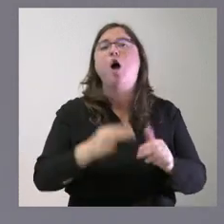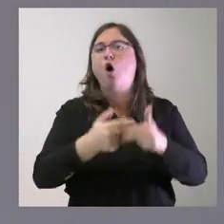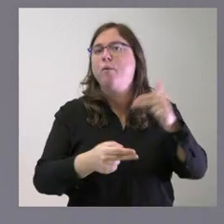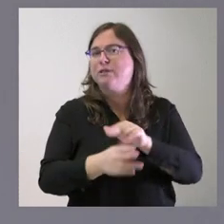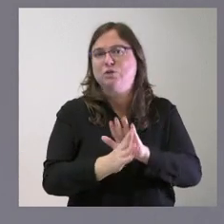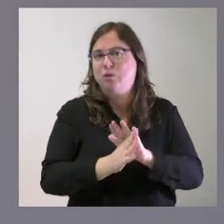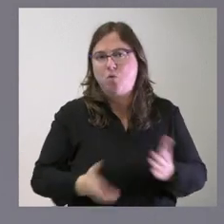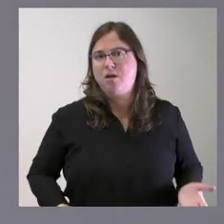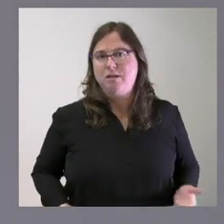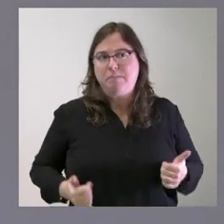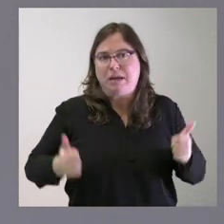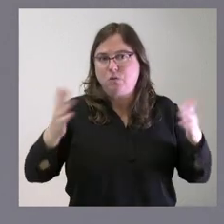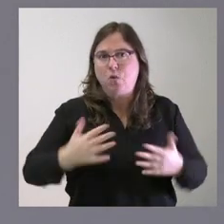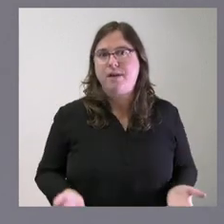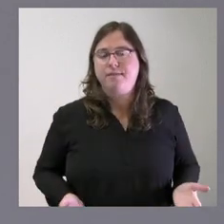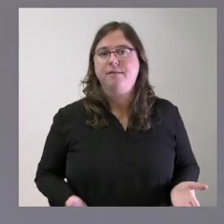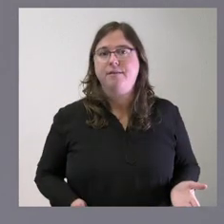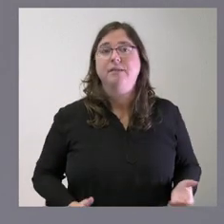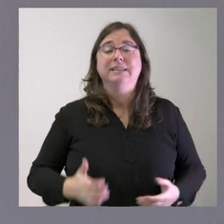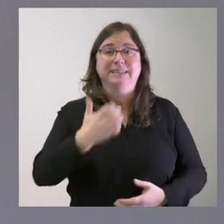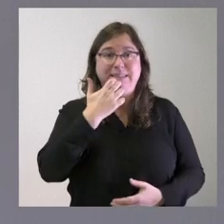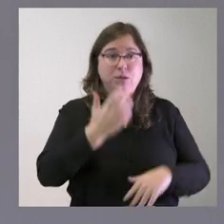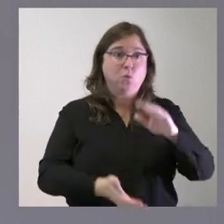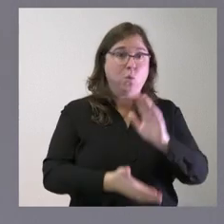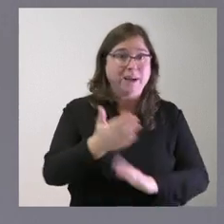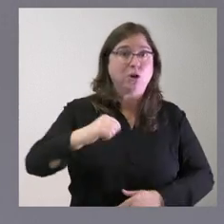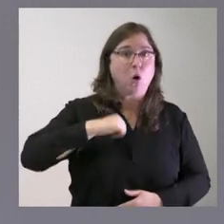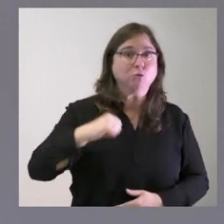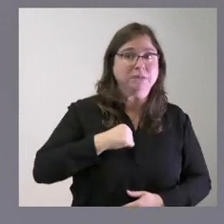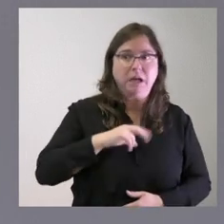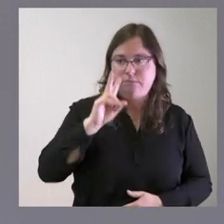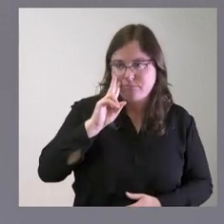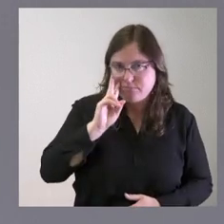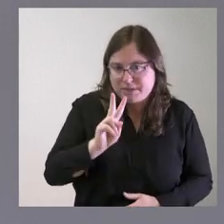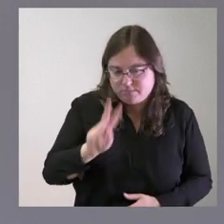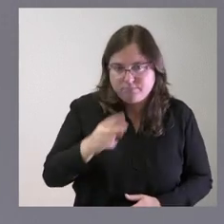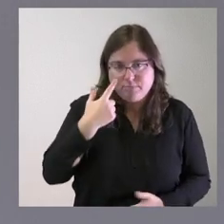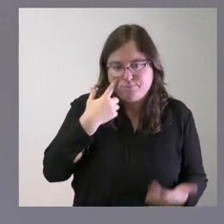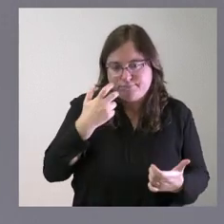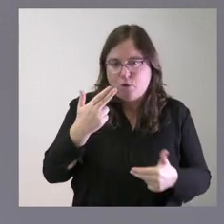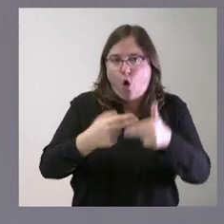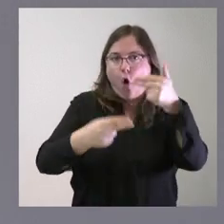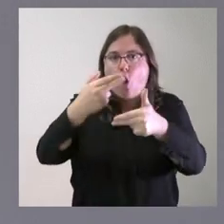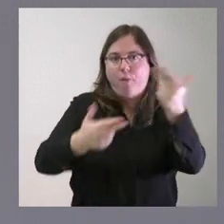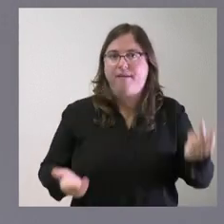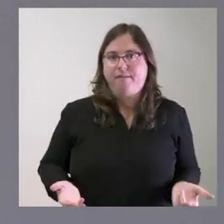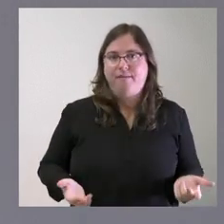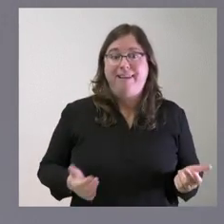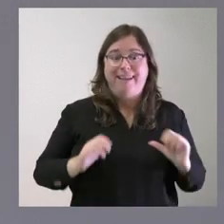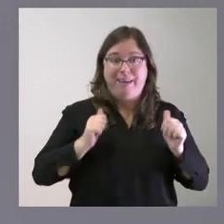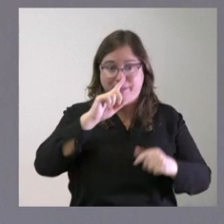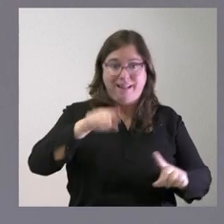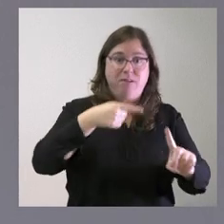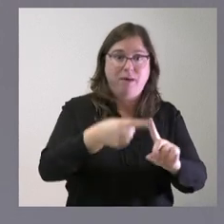es que no hay más que ver una visita del hospital Santa Barbara para ver que están obras y que las obras no empiezan el próximo año